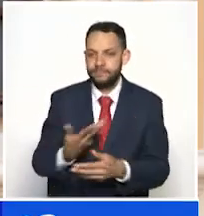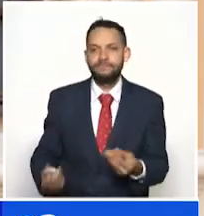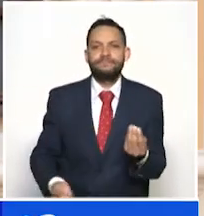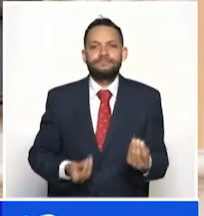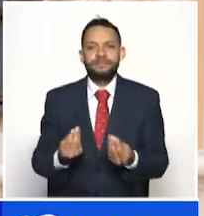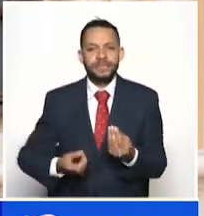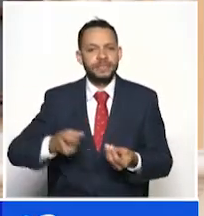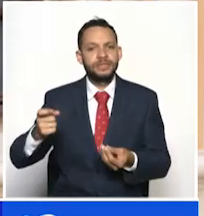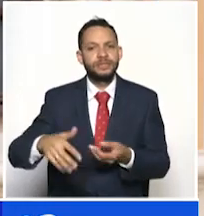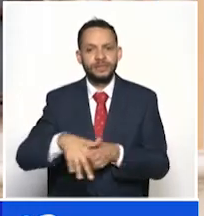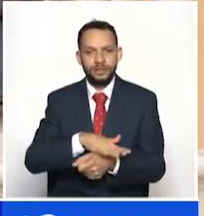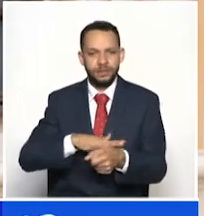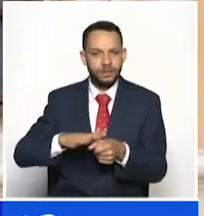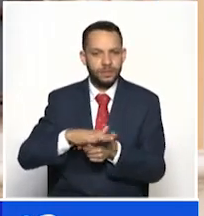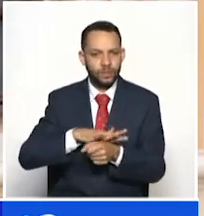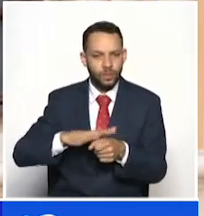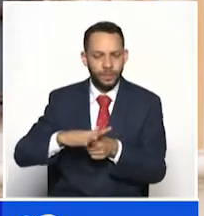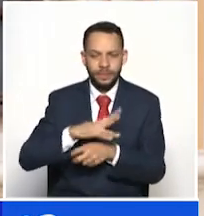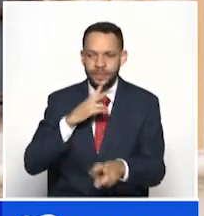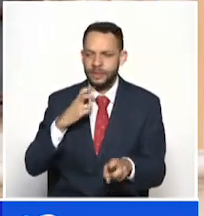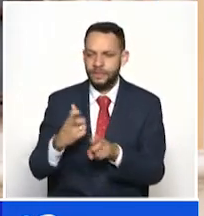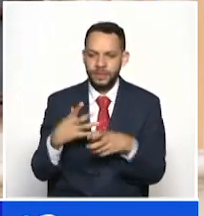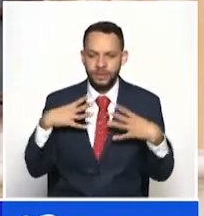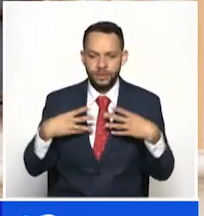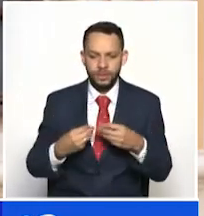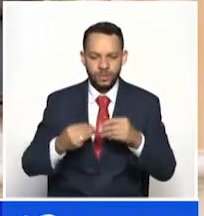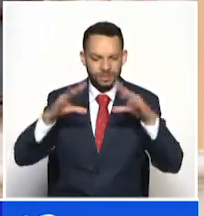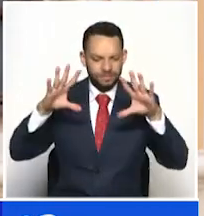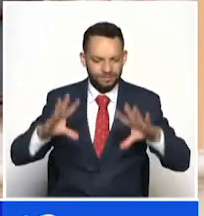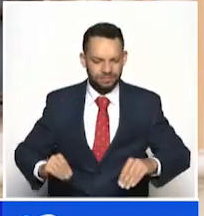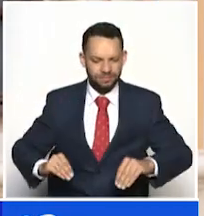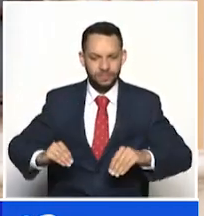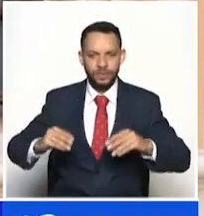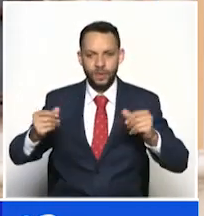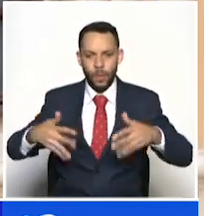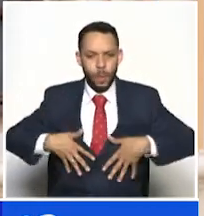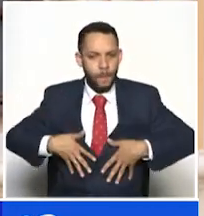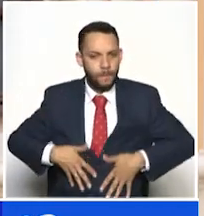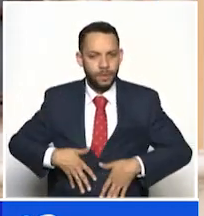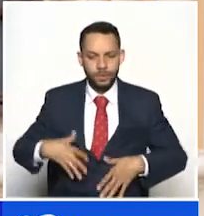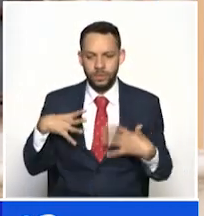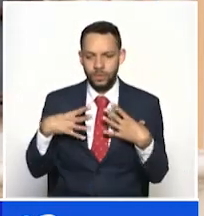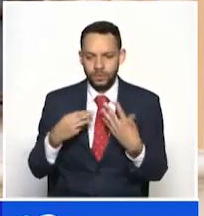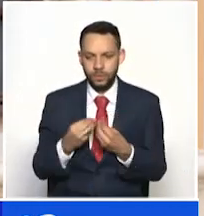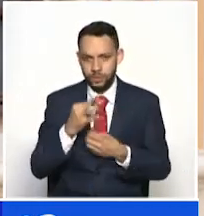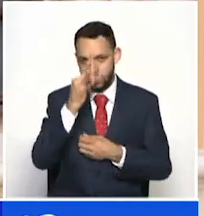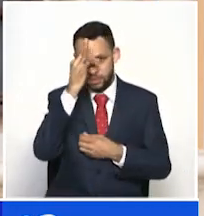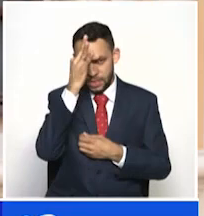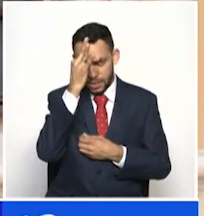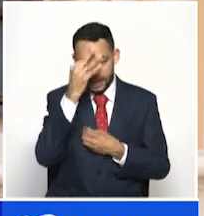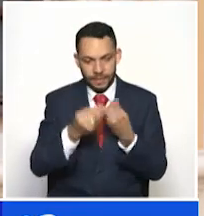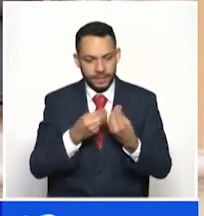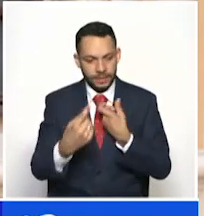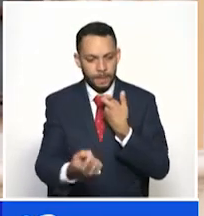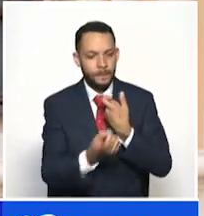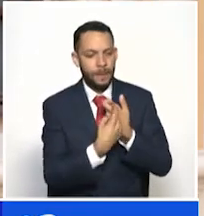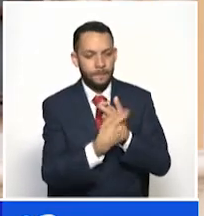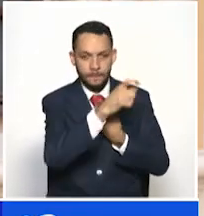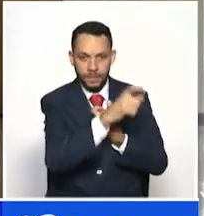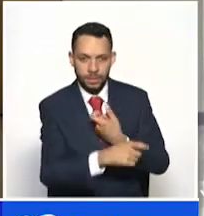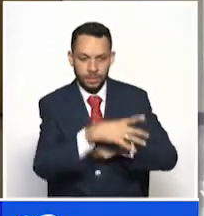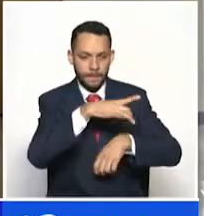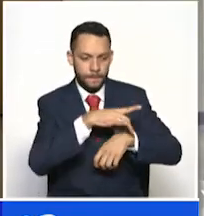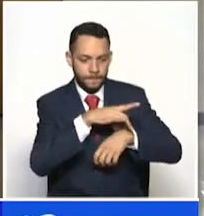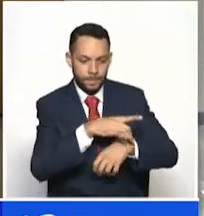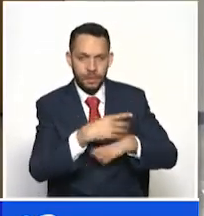lo que nos está llevando a una quiebra de nuestros hospitales que ya no tenemos como contratar a personal para terminar a 31 de